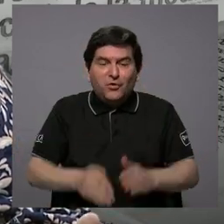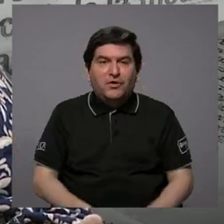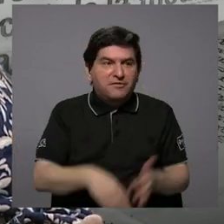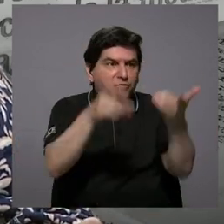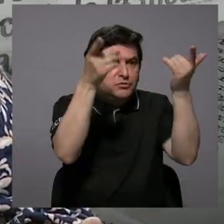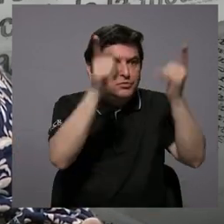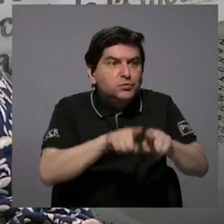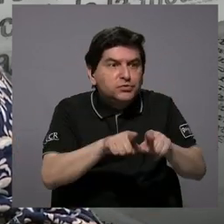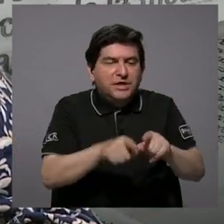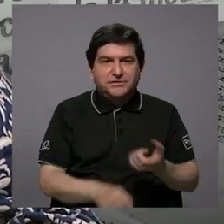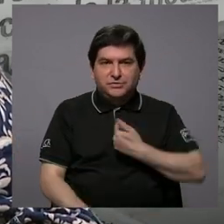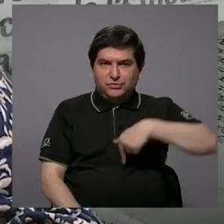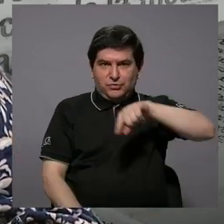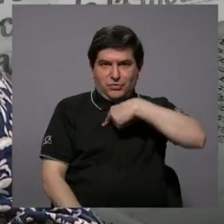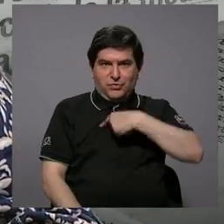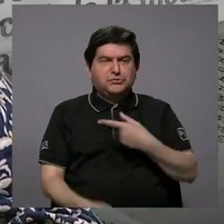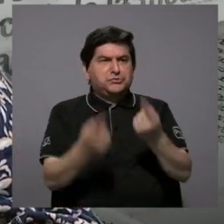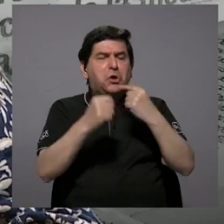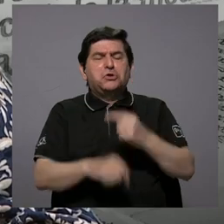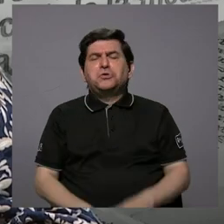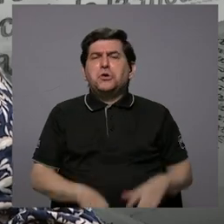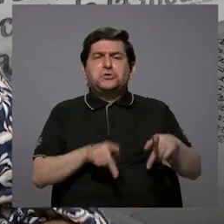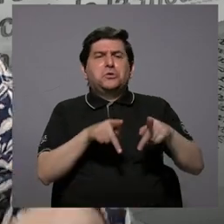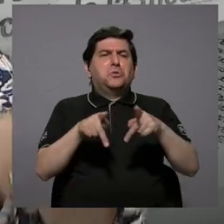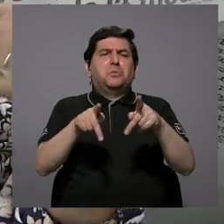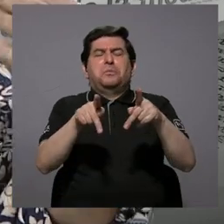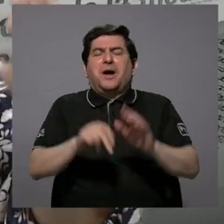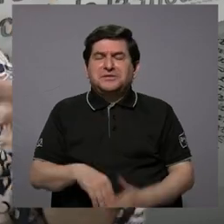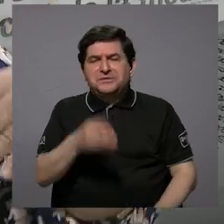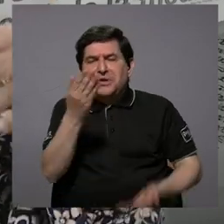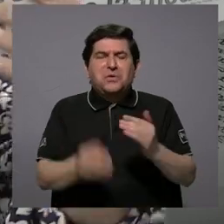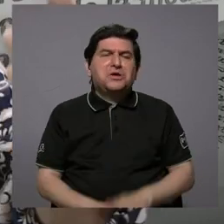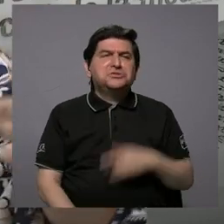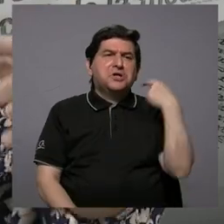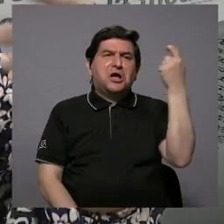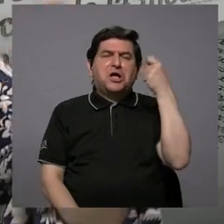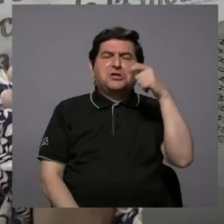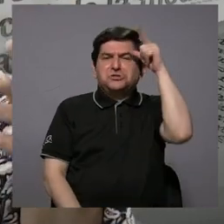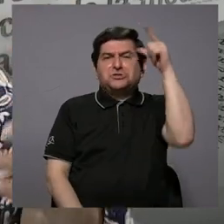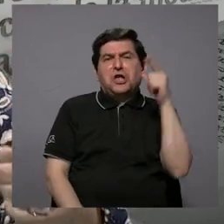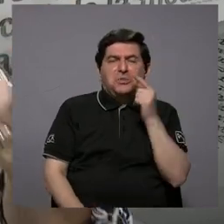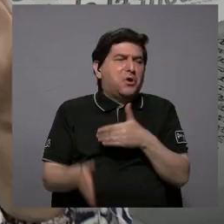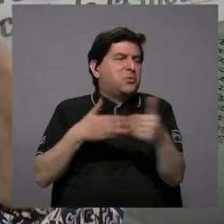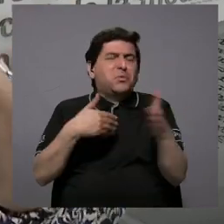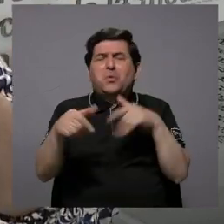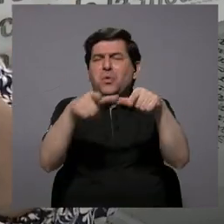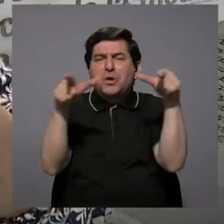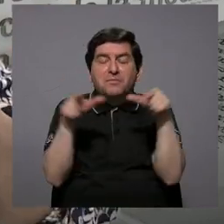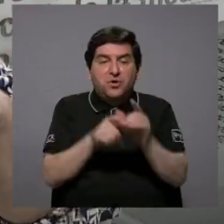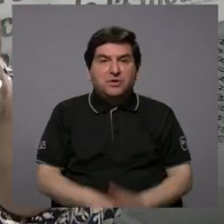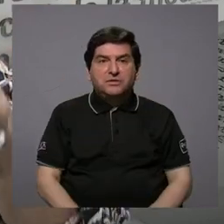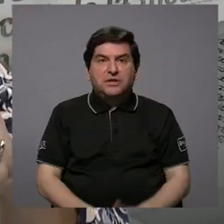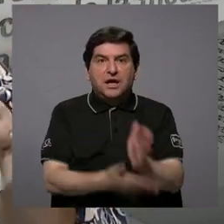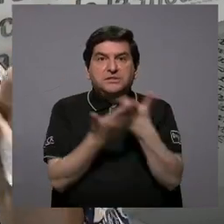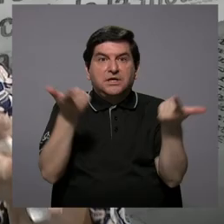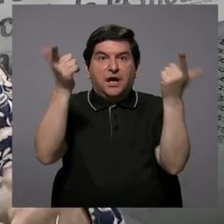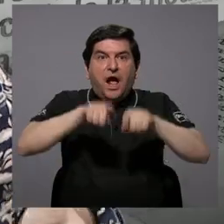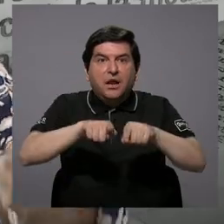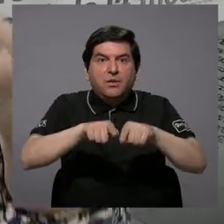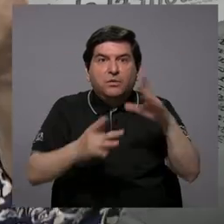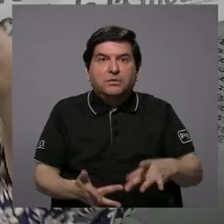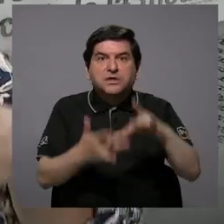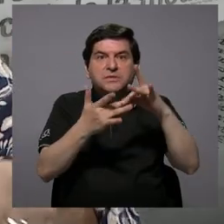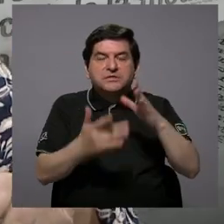suceso. Nosotros cuando veníamos de paseo porque veníamos que de Guanacaste, de Limón, de donde fuera, si había algún suceso